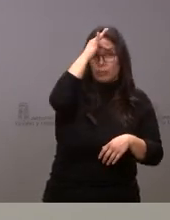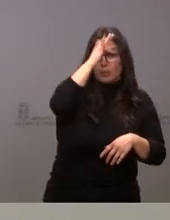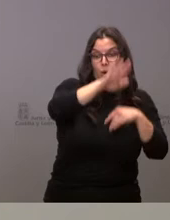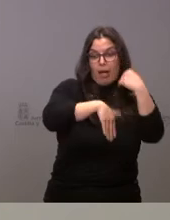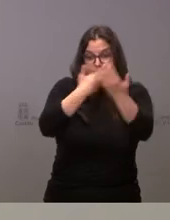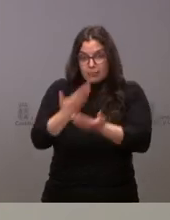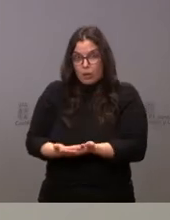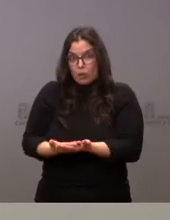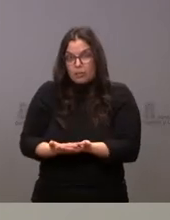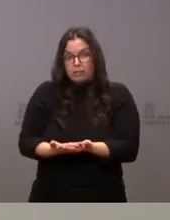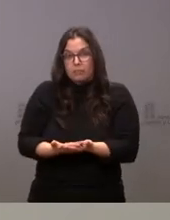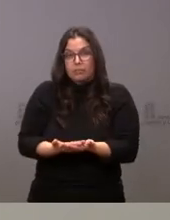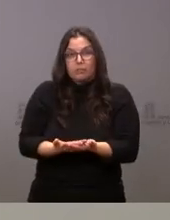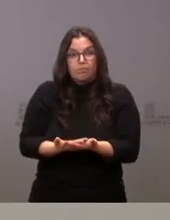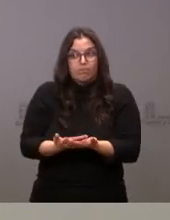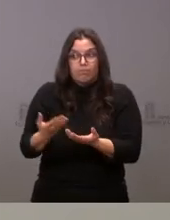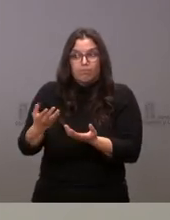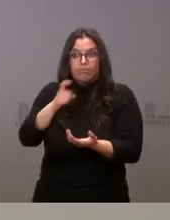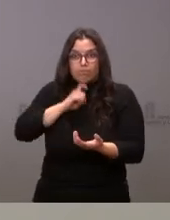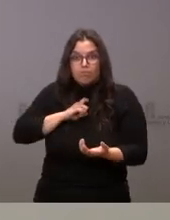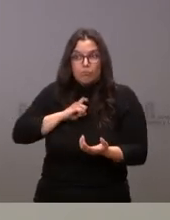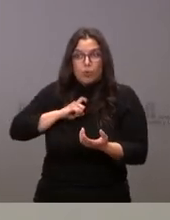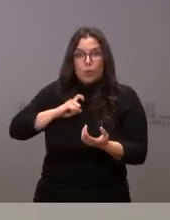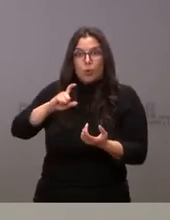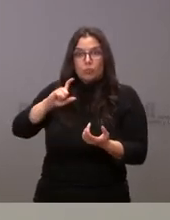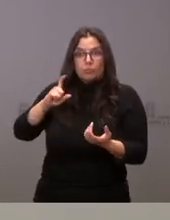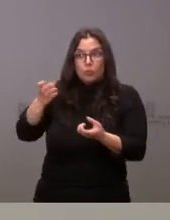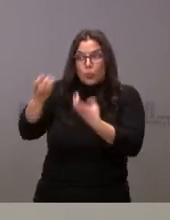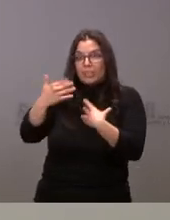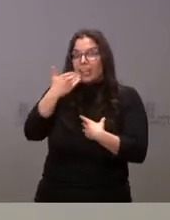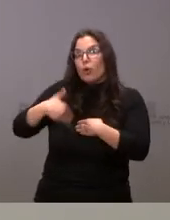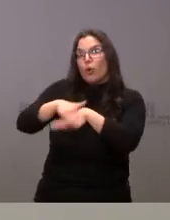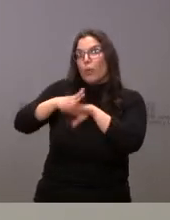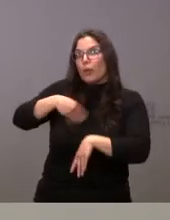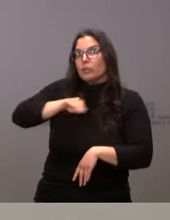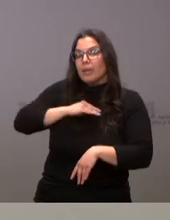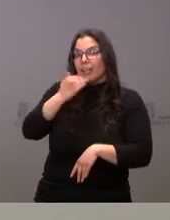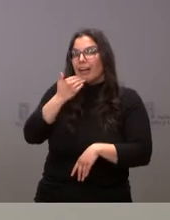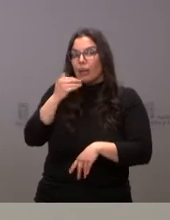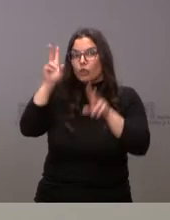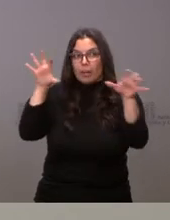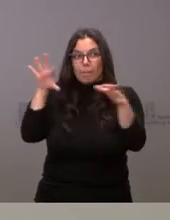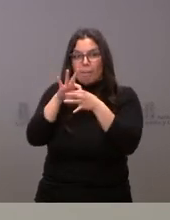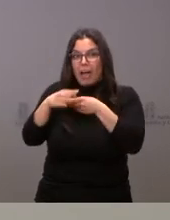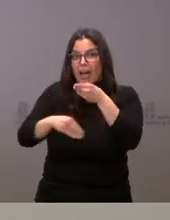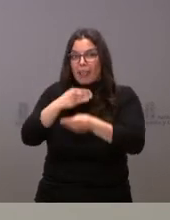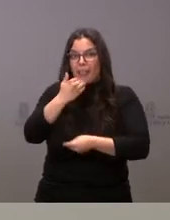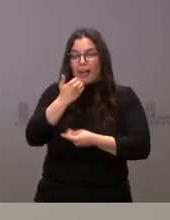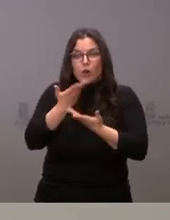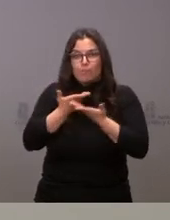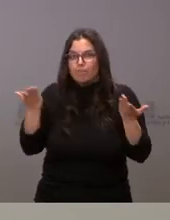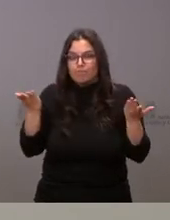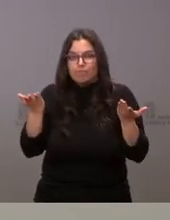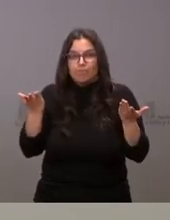ninguna comunicación ni noticia por parte del Gobierno de ninguna iniciativa en este ámbito, pesar de que esa propia